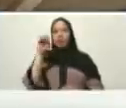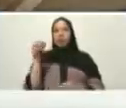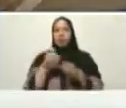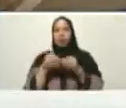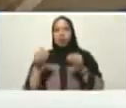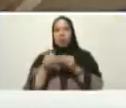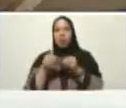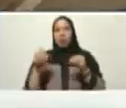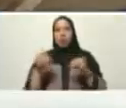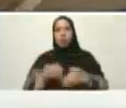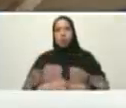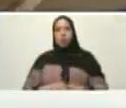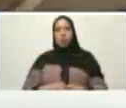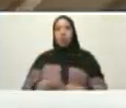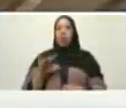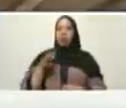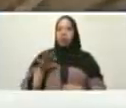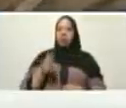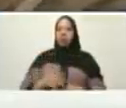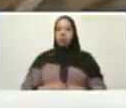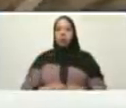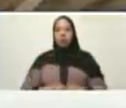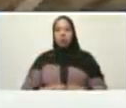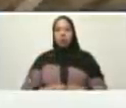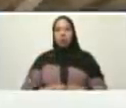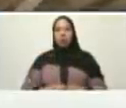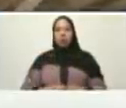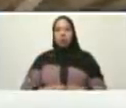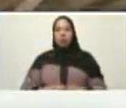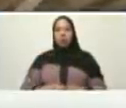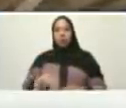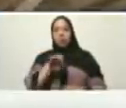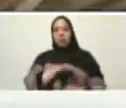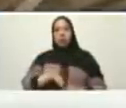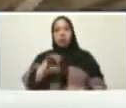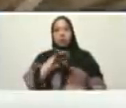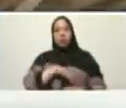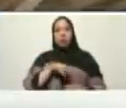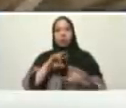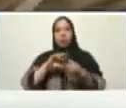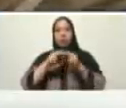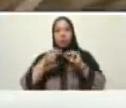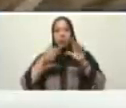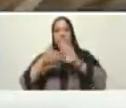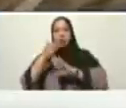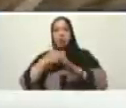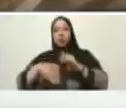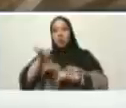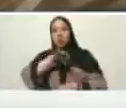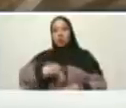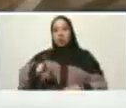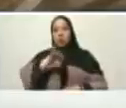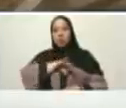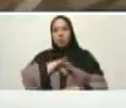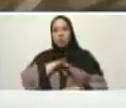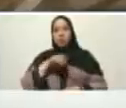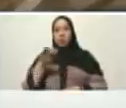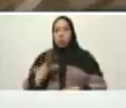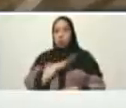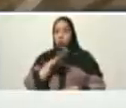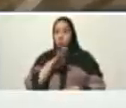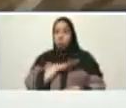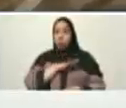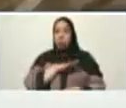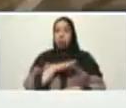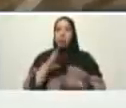Villaruel la construimos ponemos los materiales el terreno el terreno es propio la